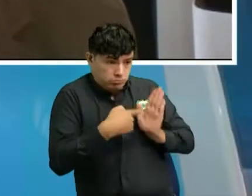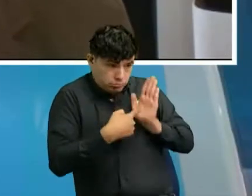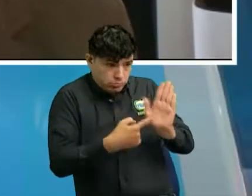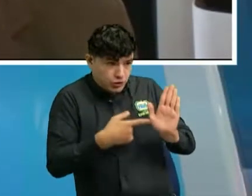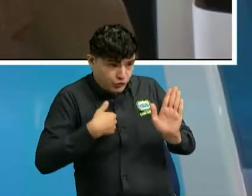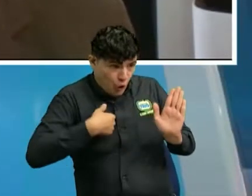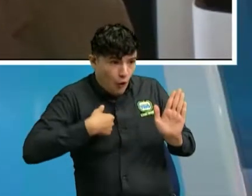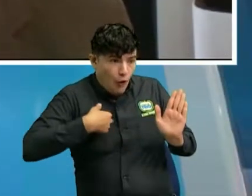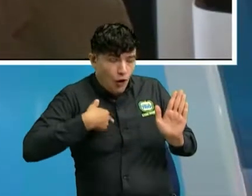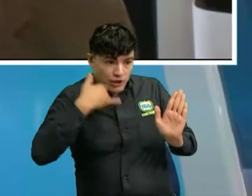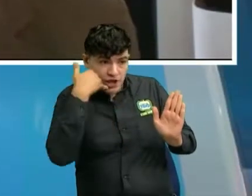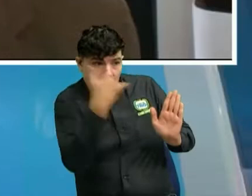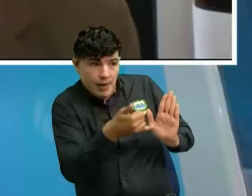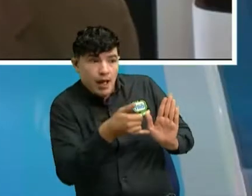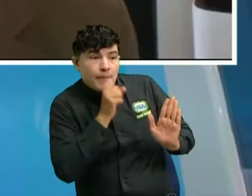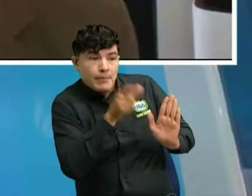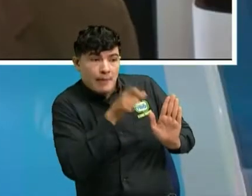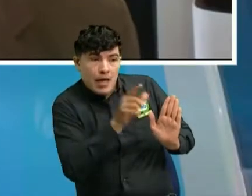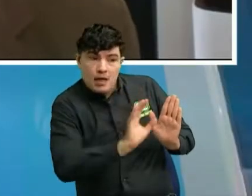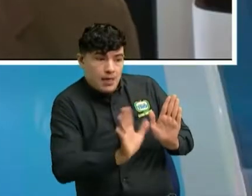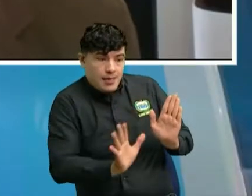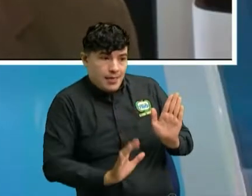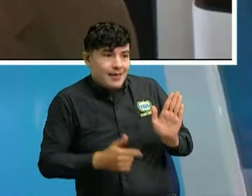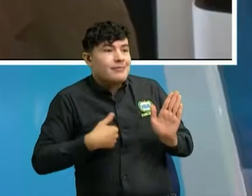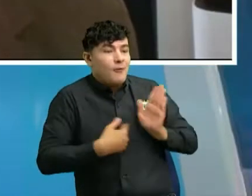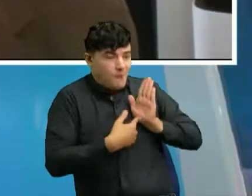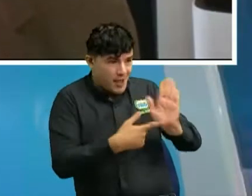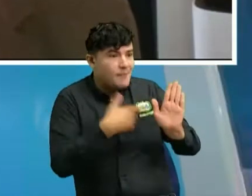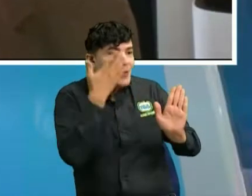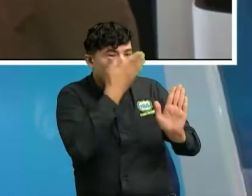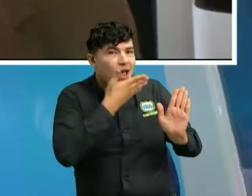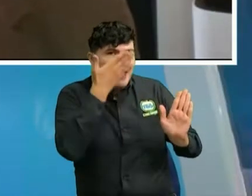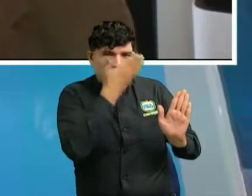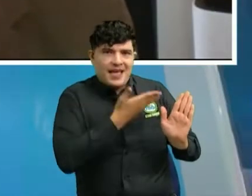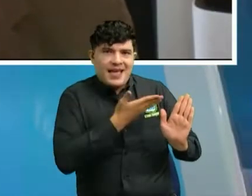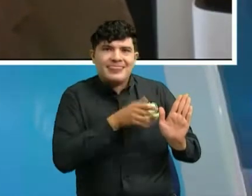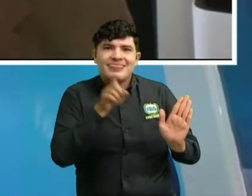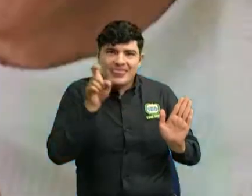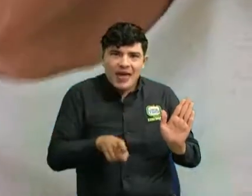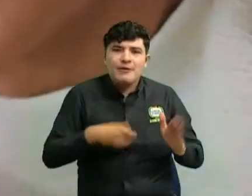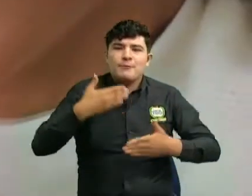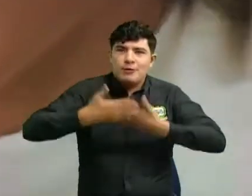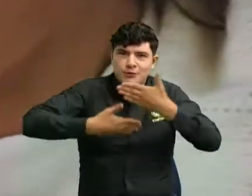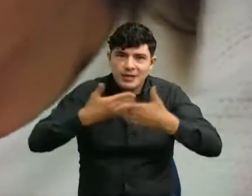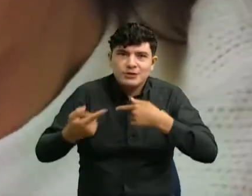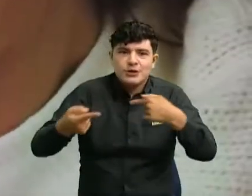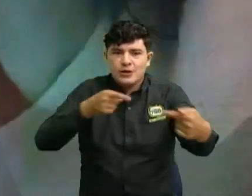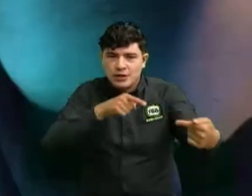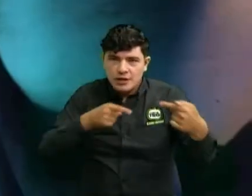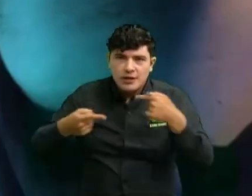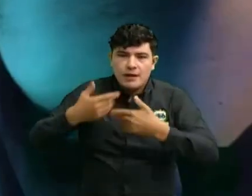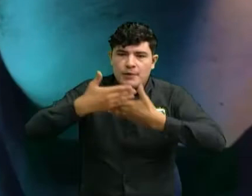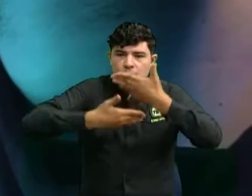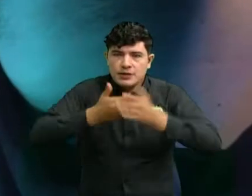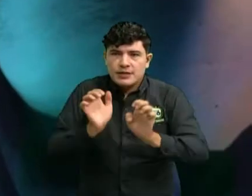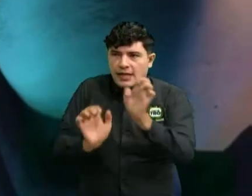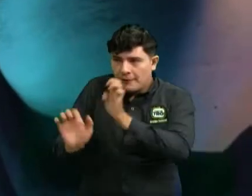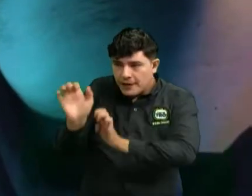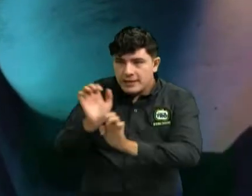el banco en el cual la señora le dio la información a estos delincuentes.